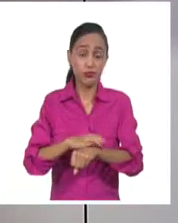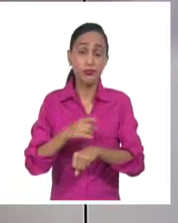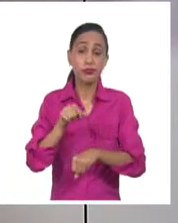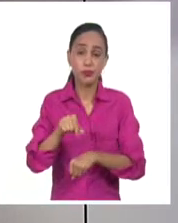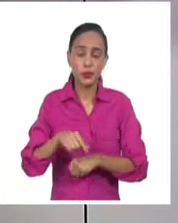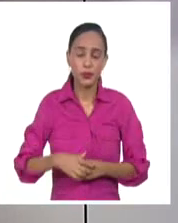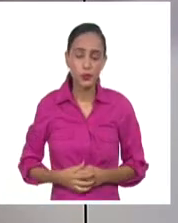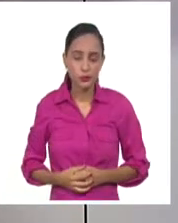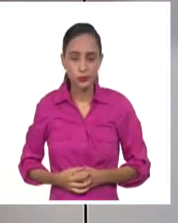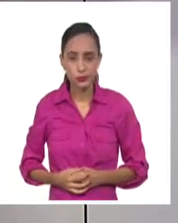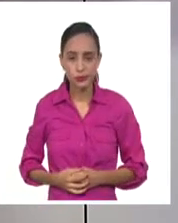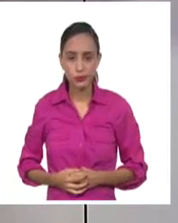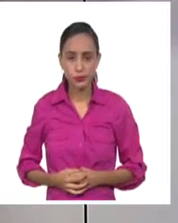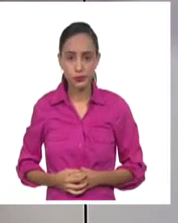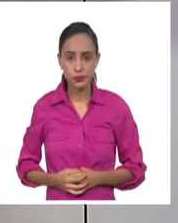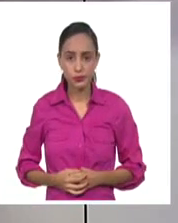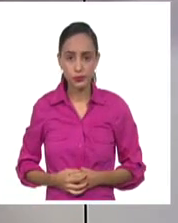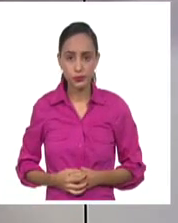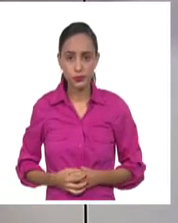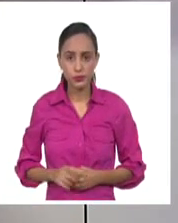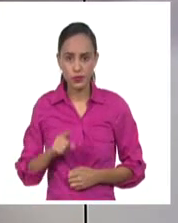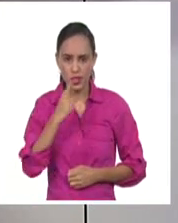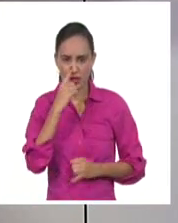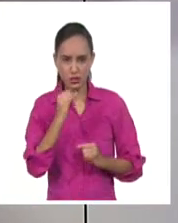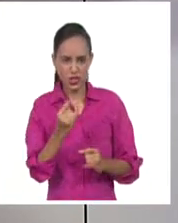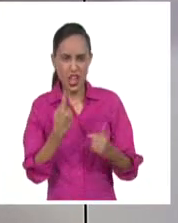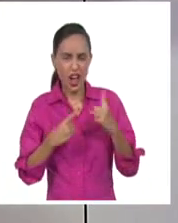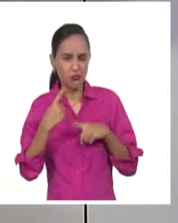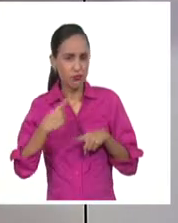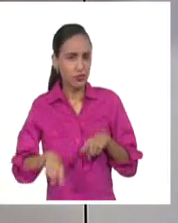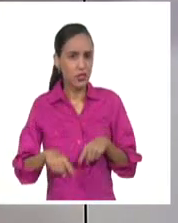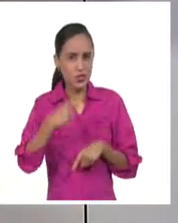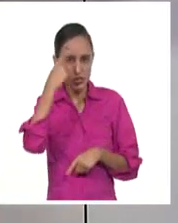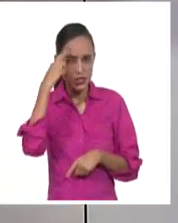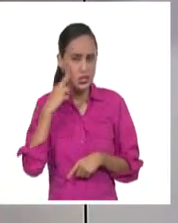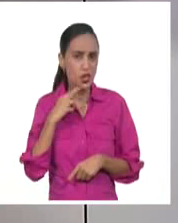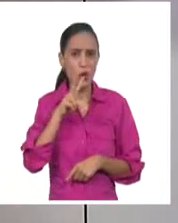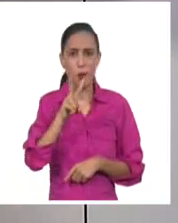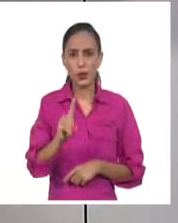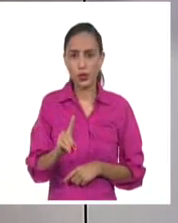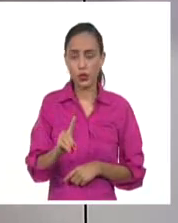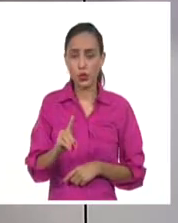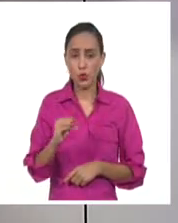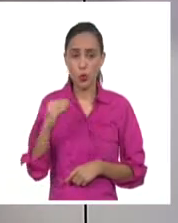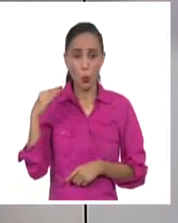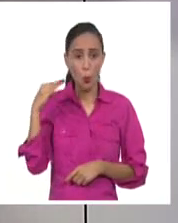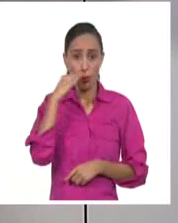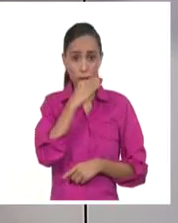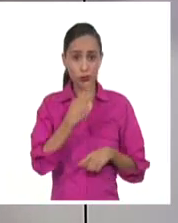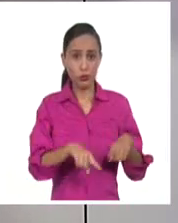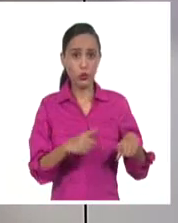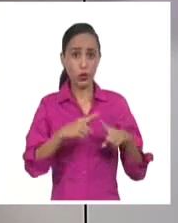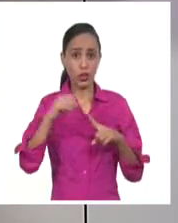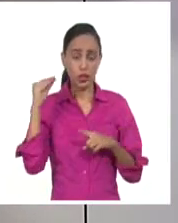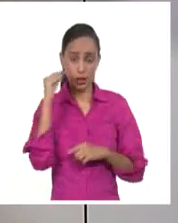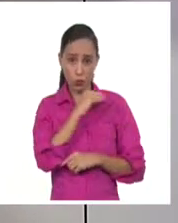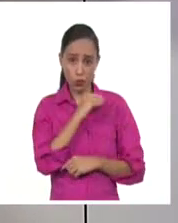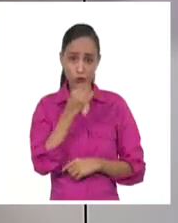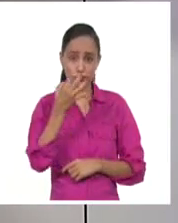Parecería inverosímil a esta noticia en pleno siglo XXI, lleno de modernidad y glamour tecnológico, pero lo cierto